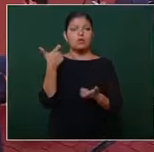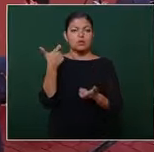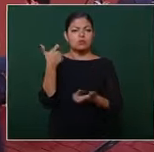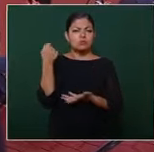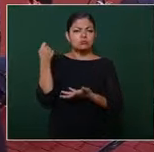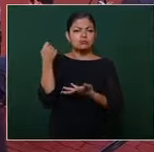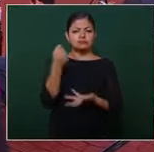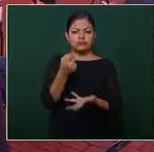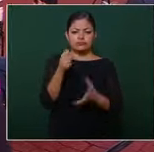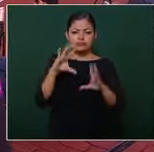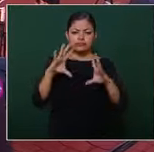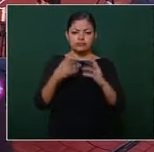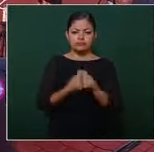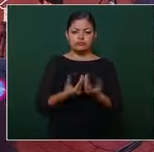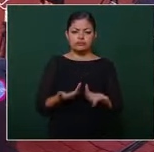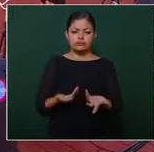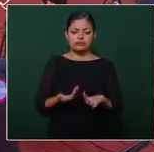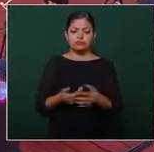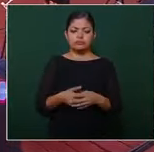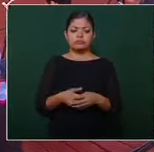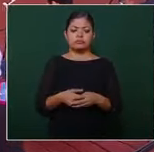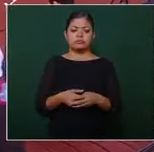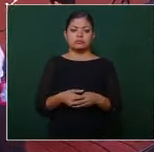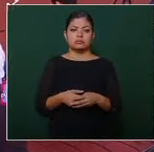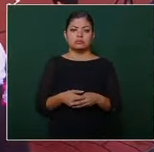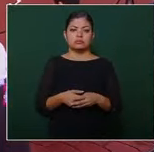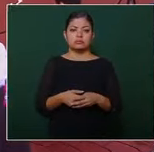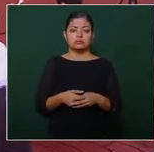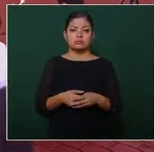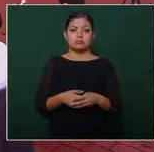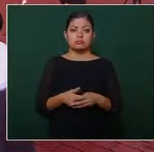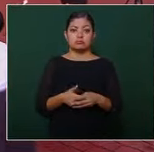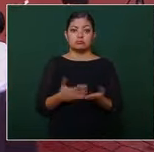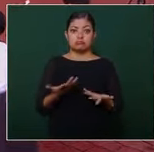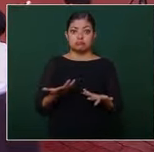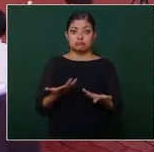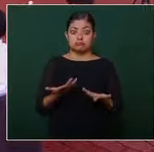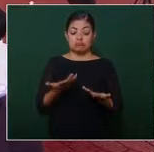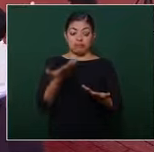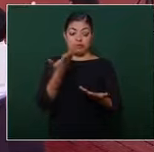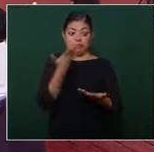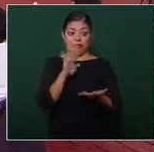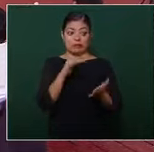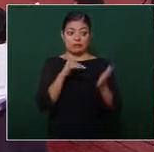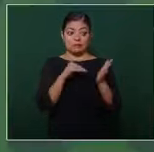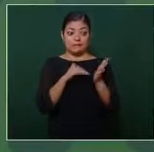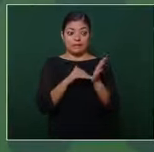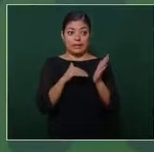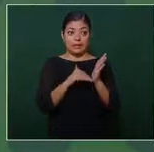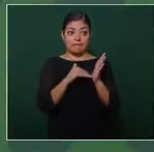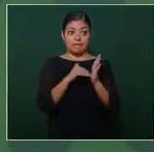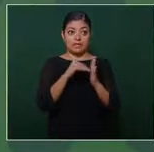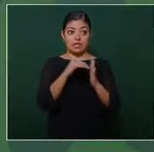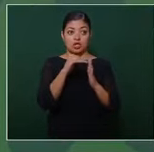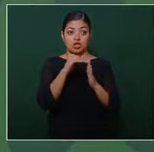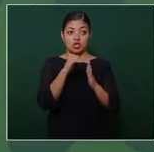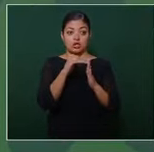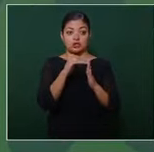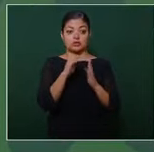en total? Casi 10 mil millones 10 mil millones de pesos tripartito